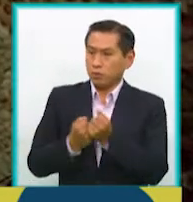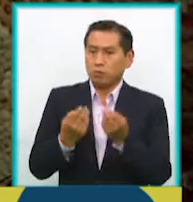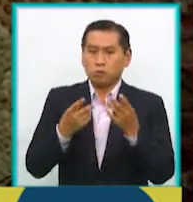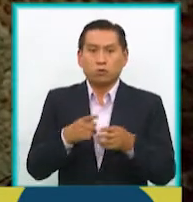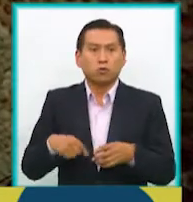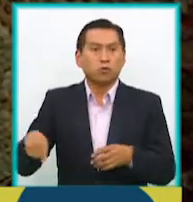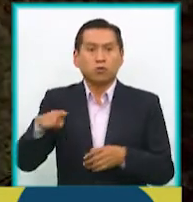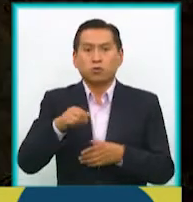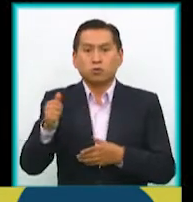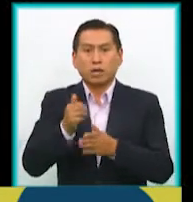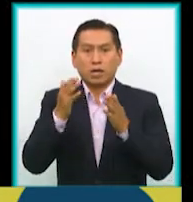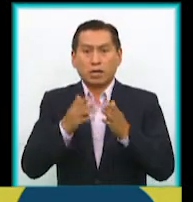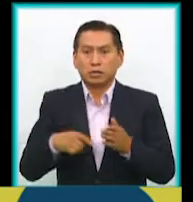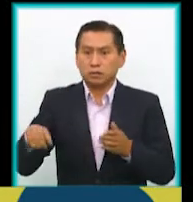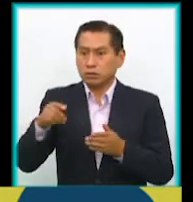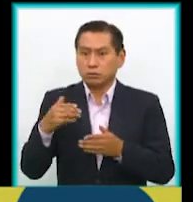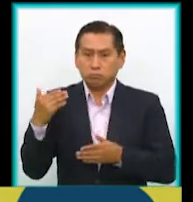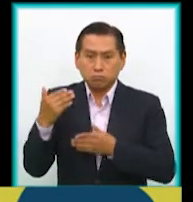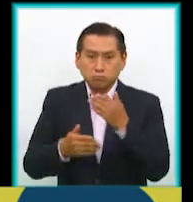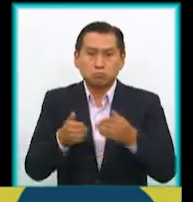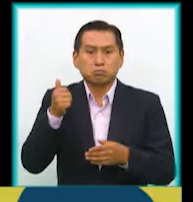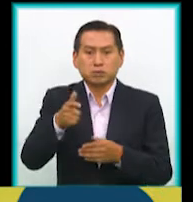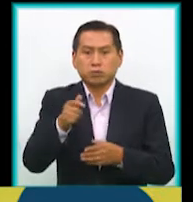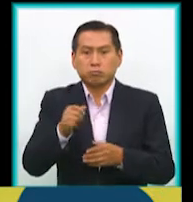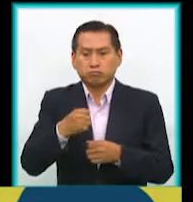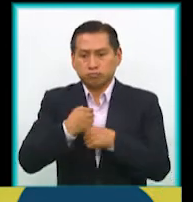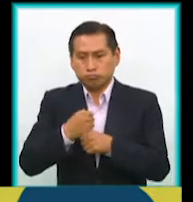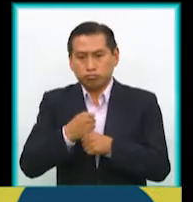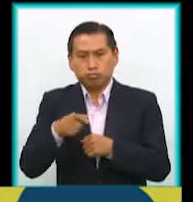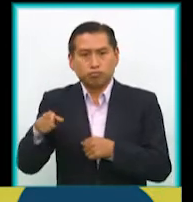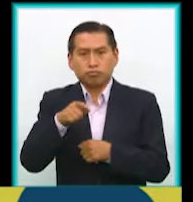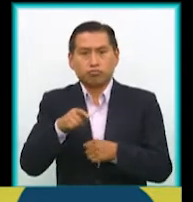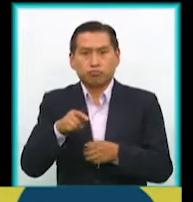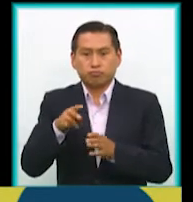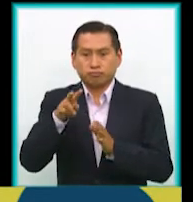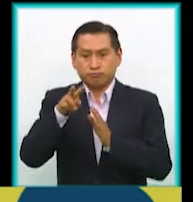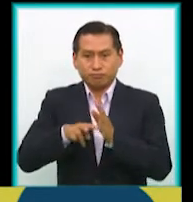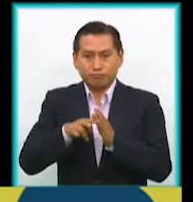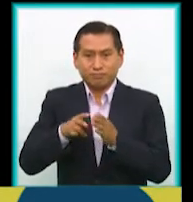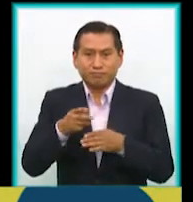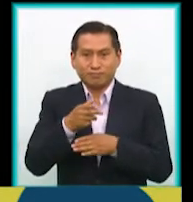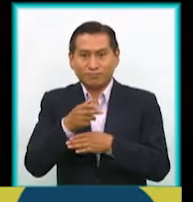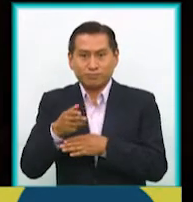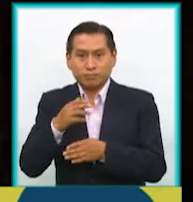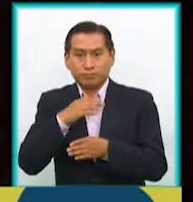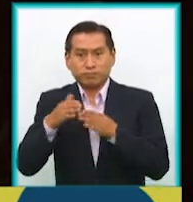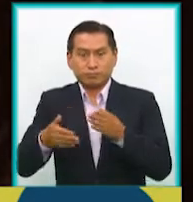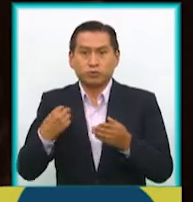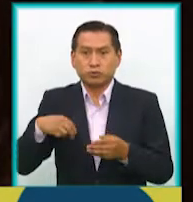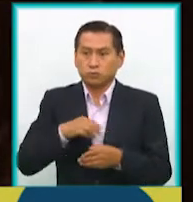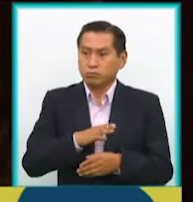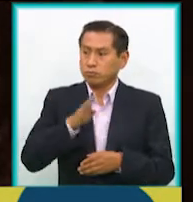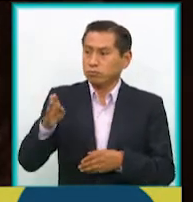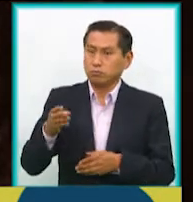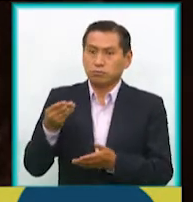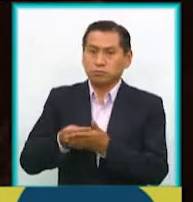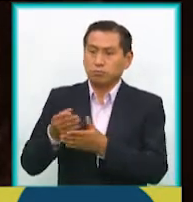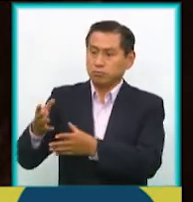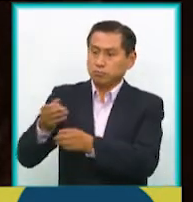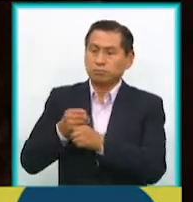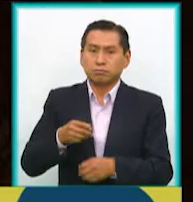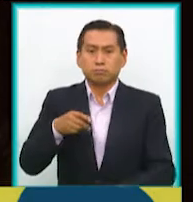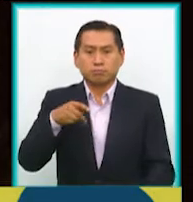artistas desarrollen, hagan sus obras, terminen sus obras, porque en nuestro caso nosotros accedimos al fondo del Piu para